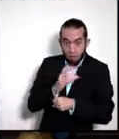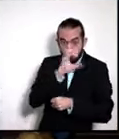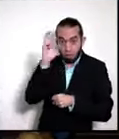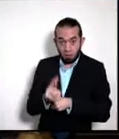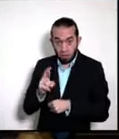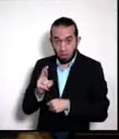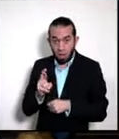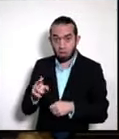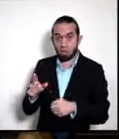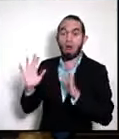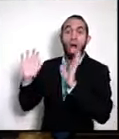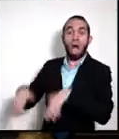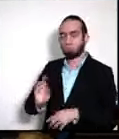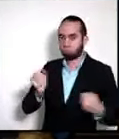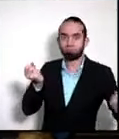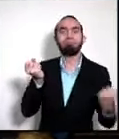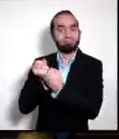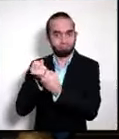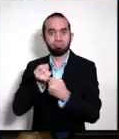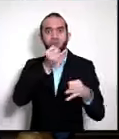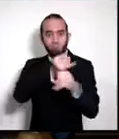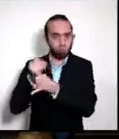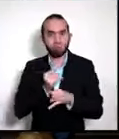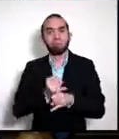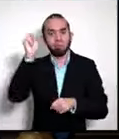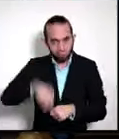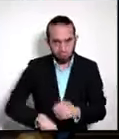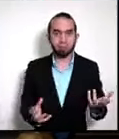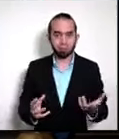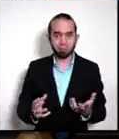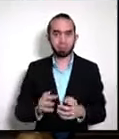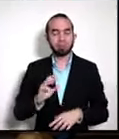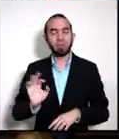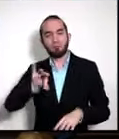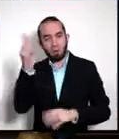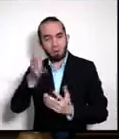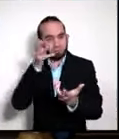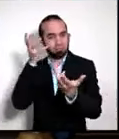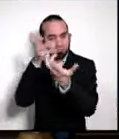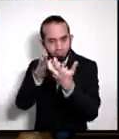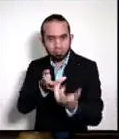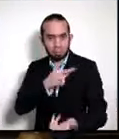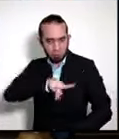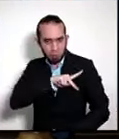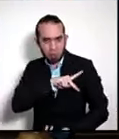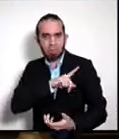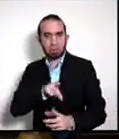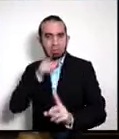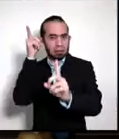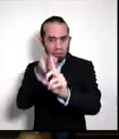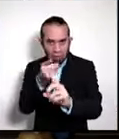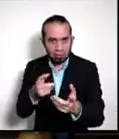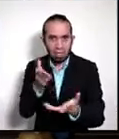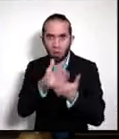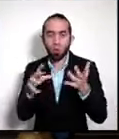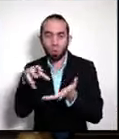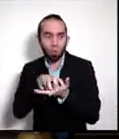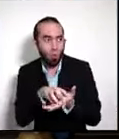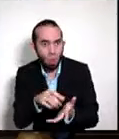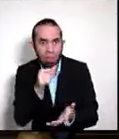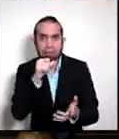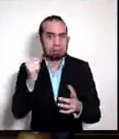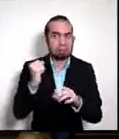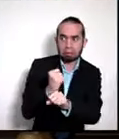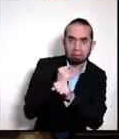seguirla apoyando nosotros vamos a estar ahí de manera directa personalizada si alguna empresa multinacional tiene dudas tiene inseguridad está